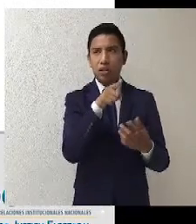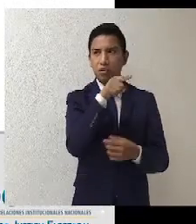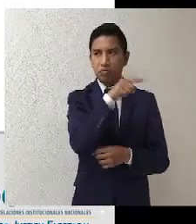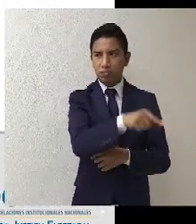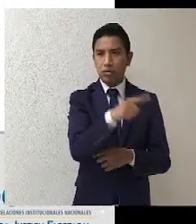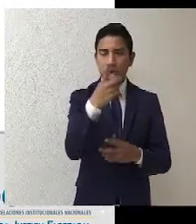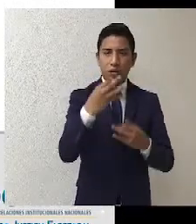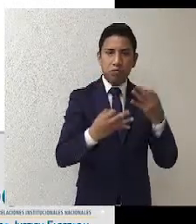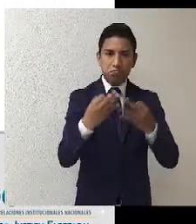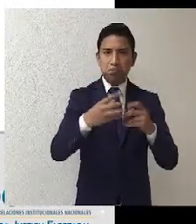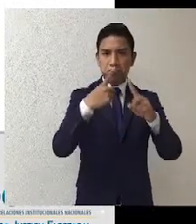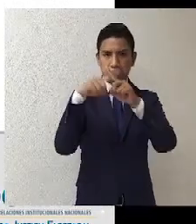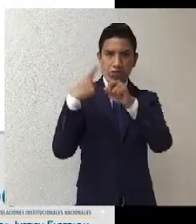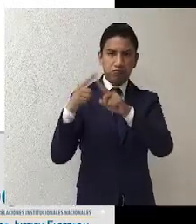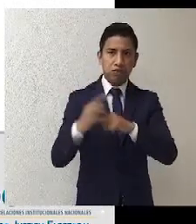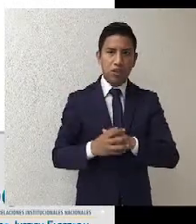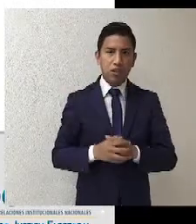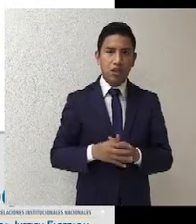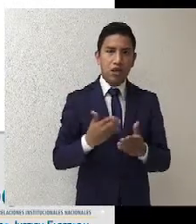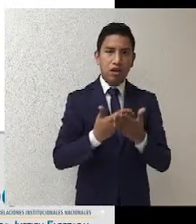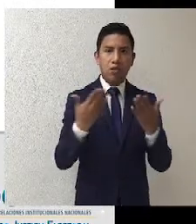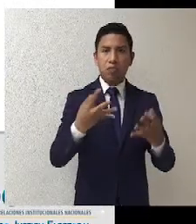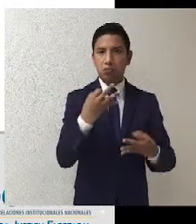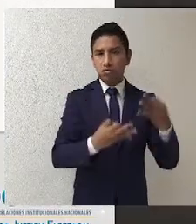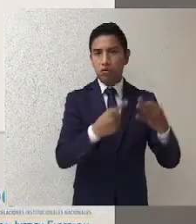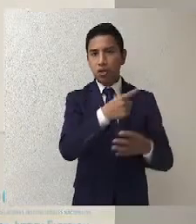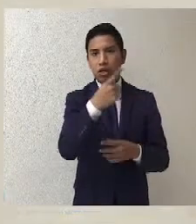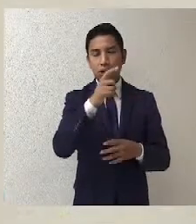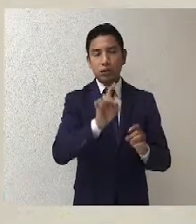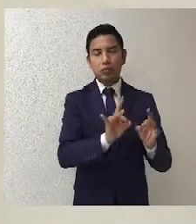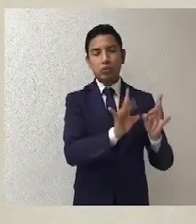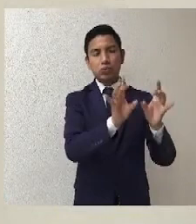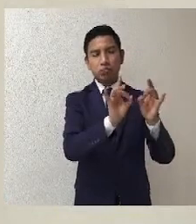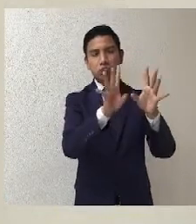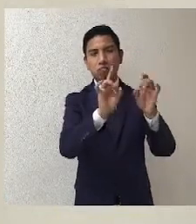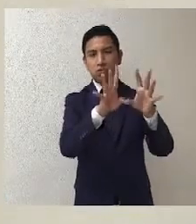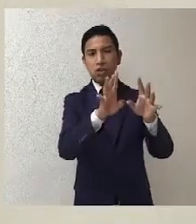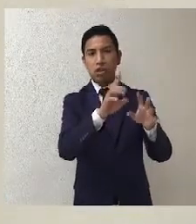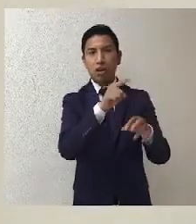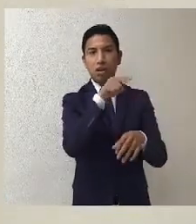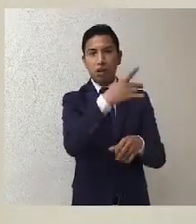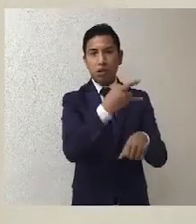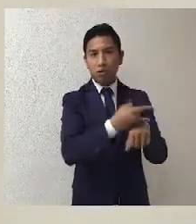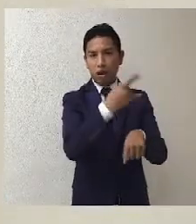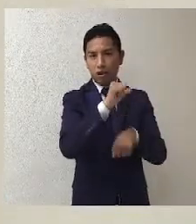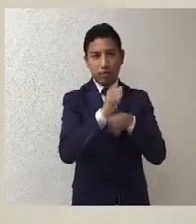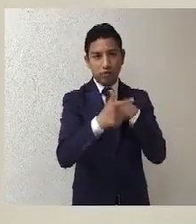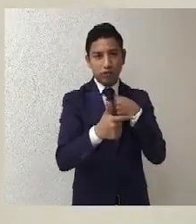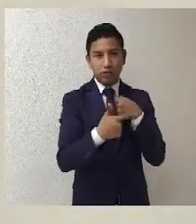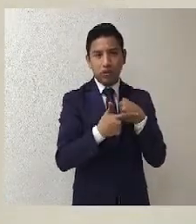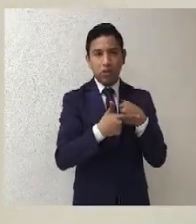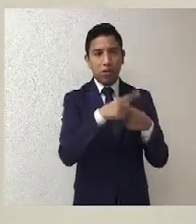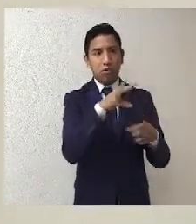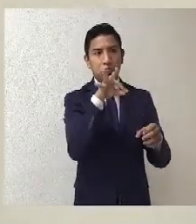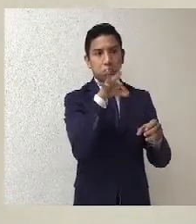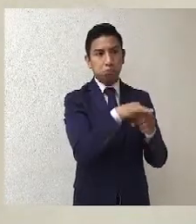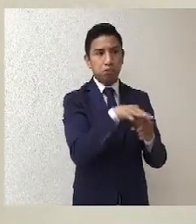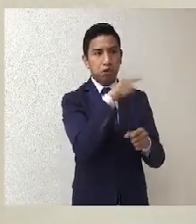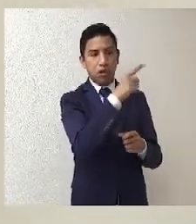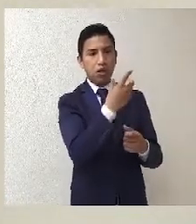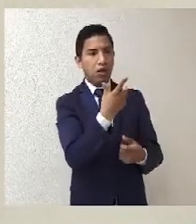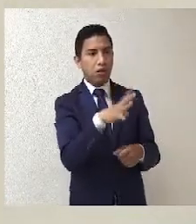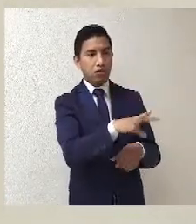Nosotros, el Tribunal Electoral Federal, revisa posibles violaciones a los derechos de votar, ser votado y libre asociación